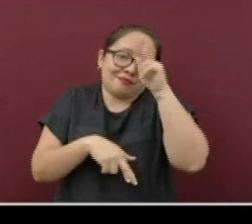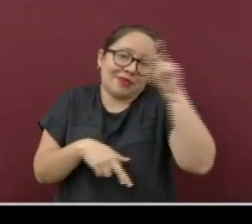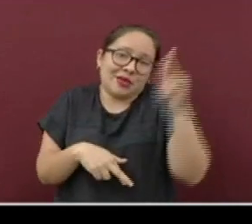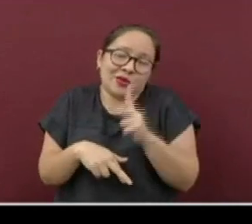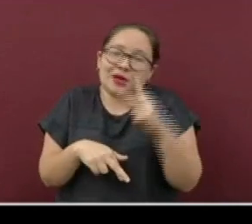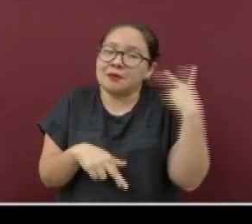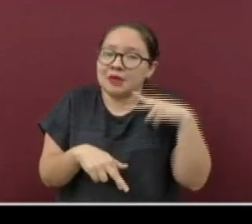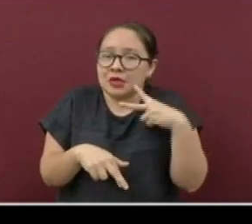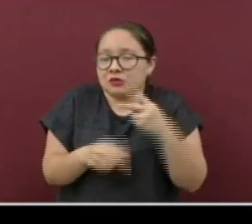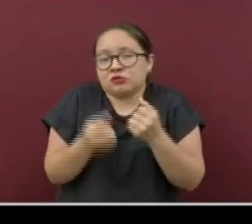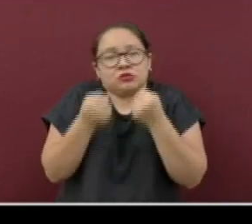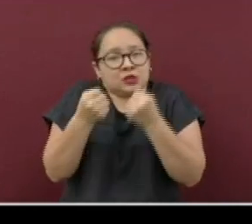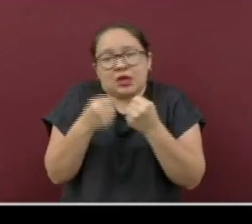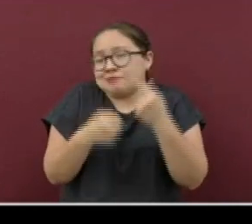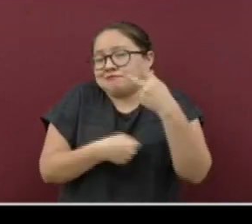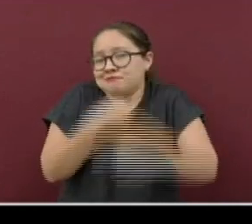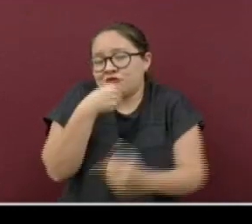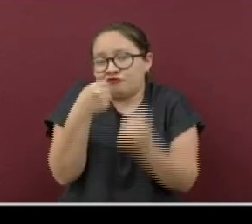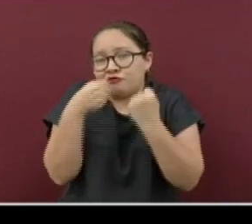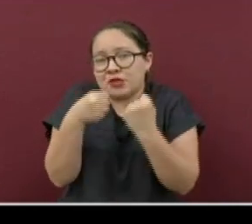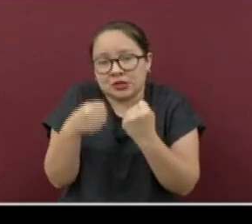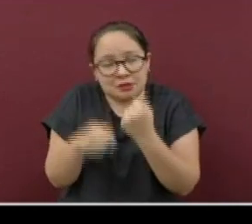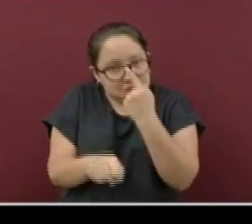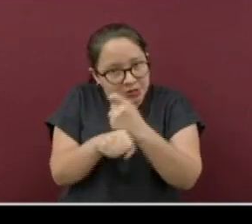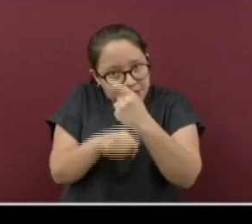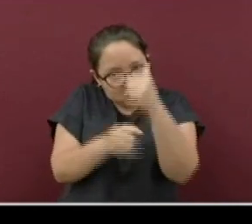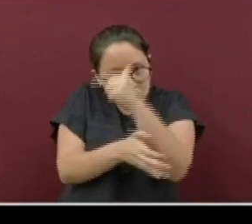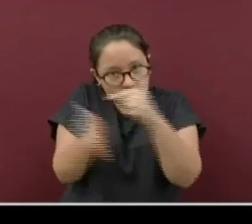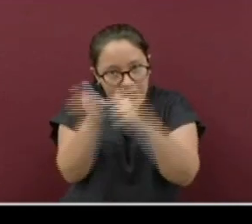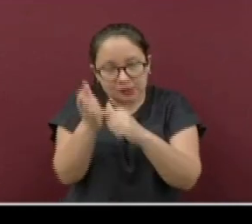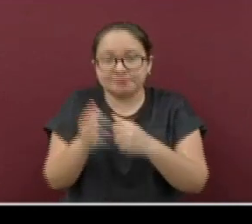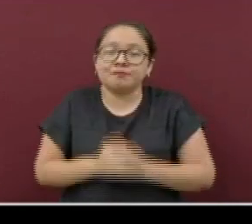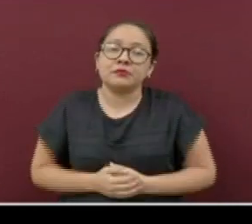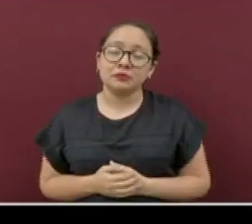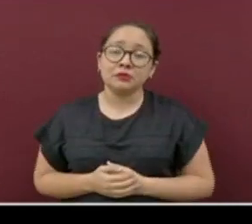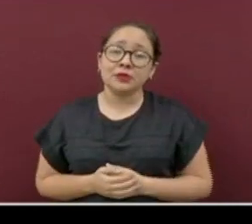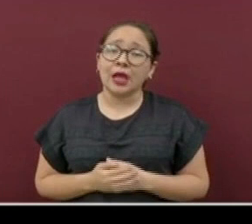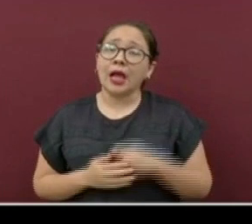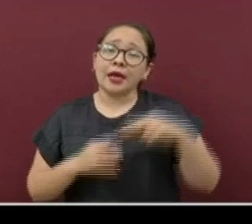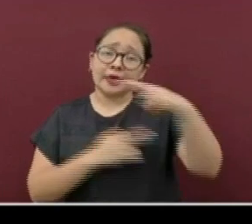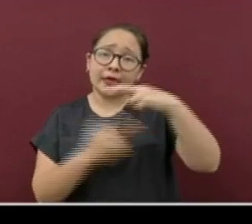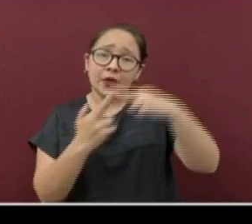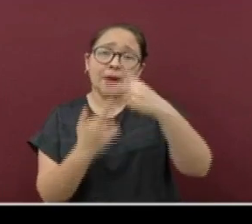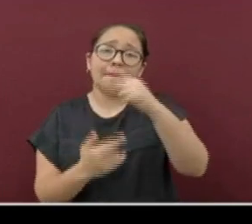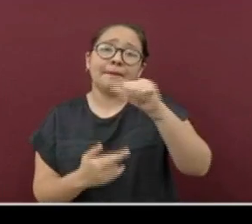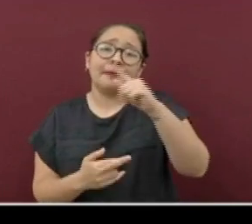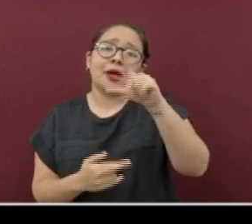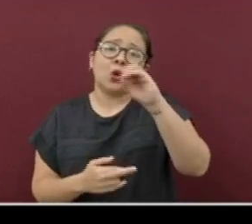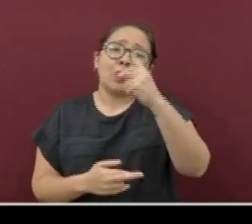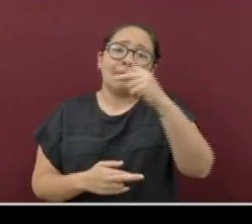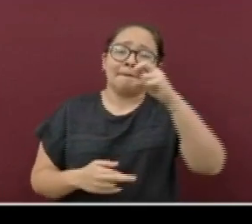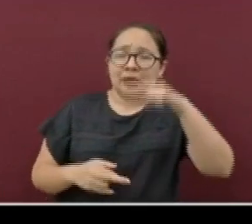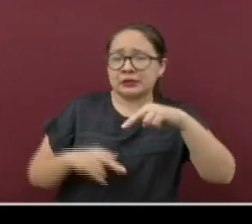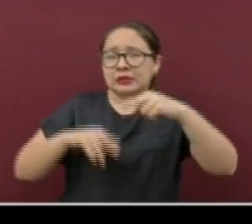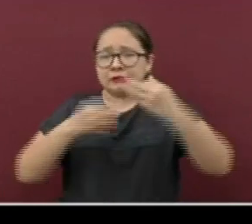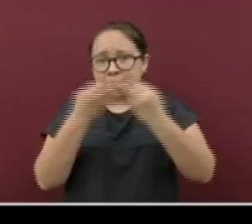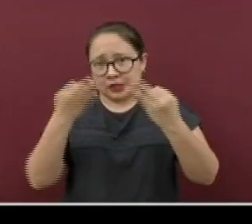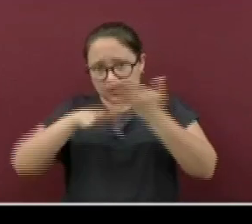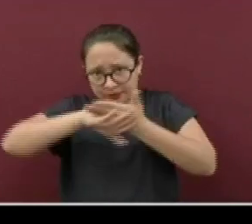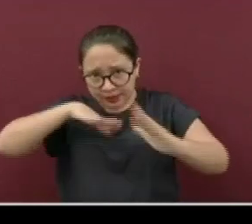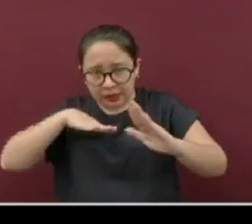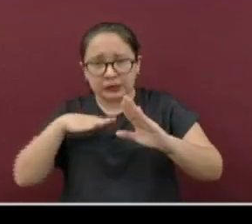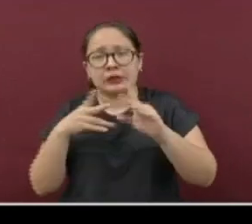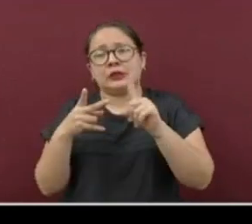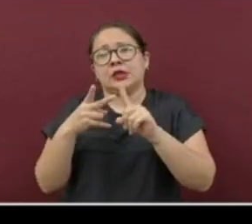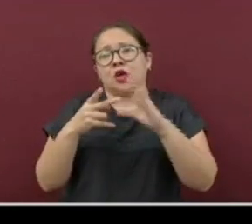mantiene en riesgo alto. Para el caso de la Cuenca del Papaloapan, Tierra Blanca y Cozamaloapan se encontraban